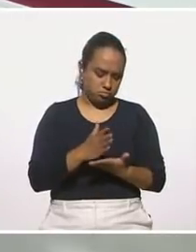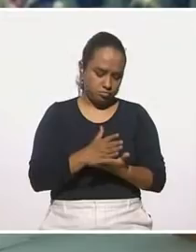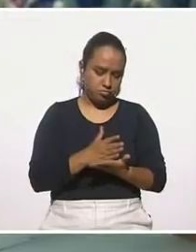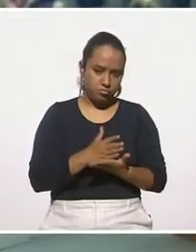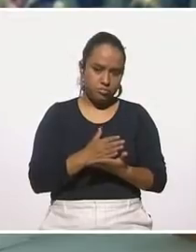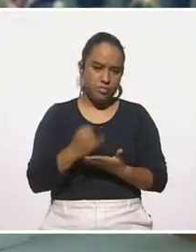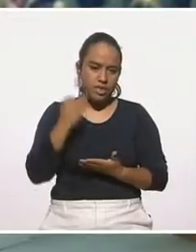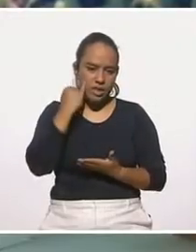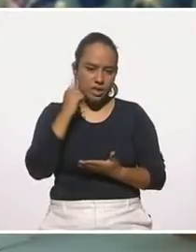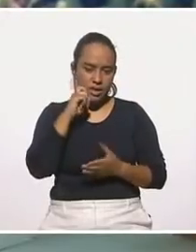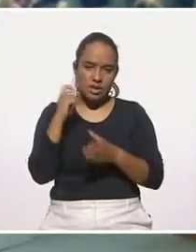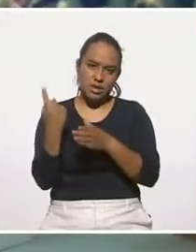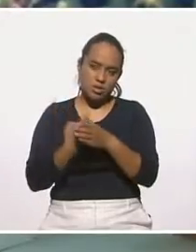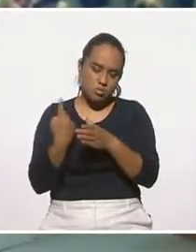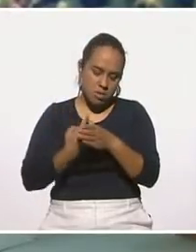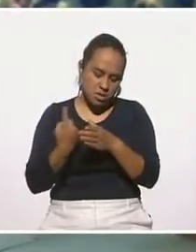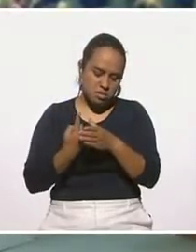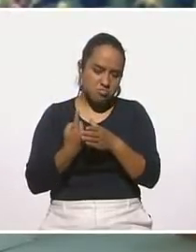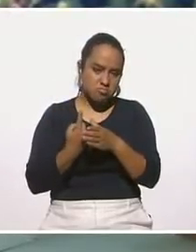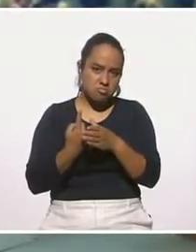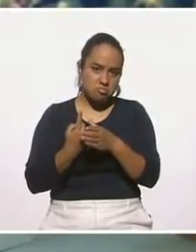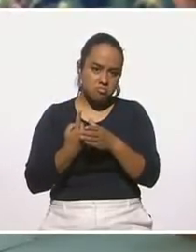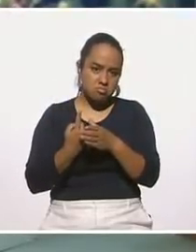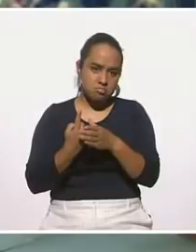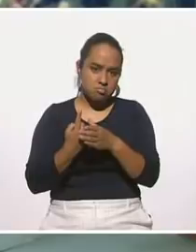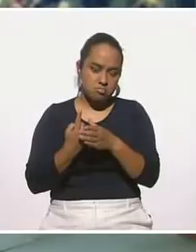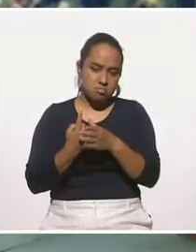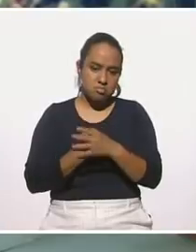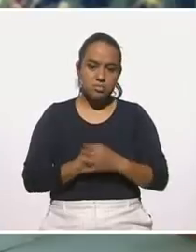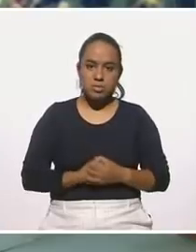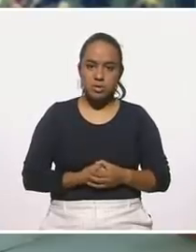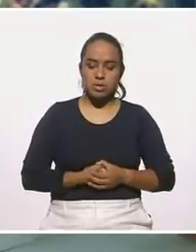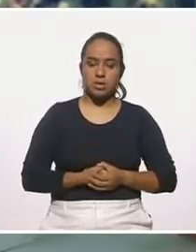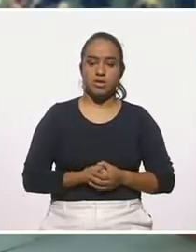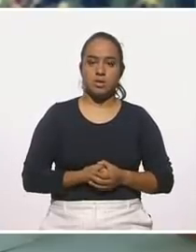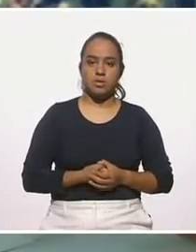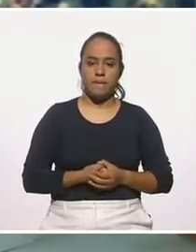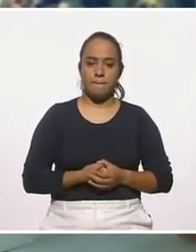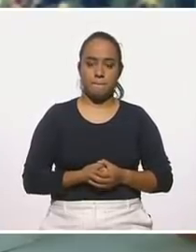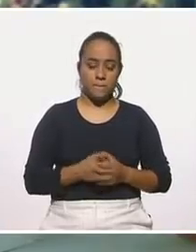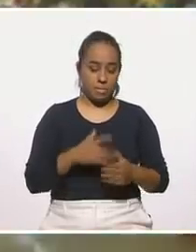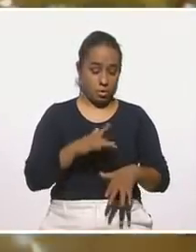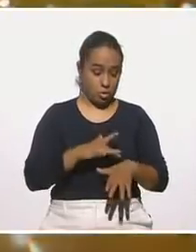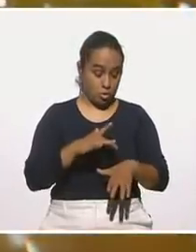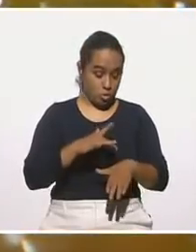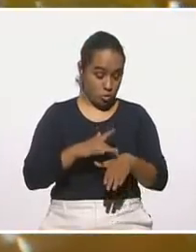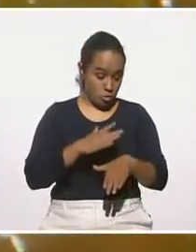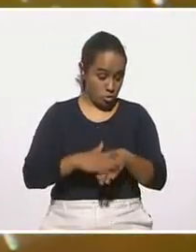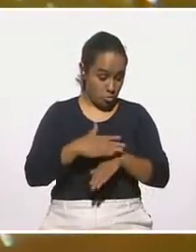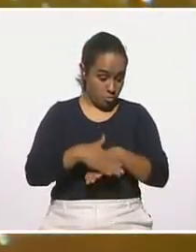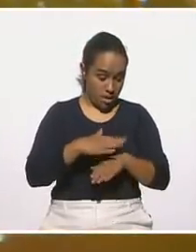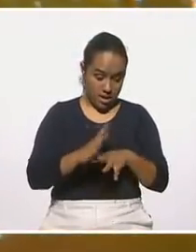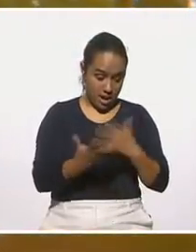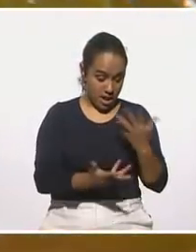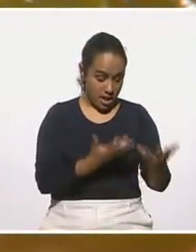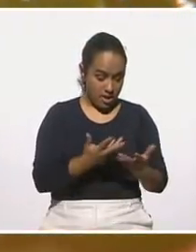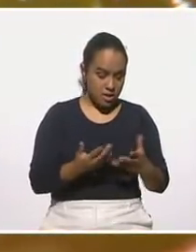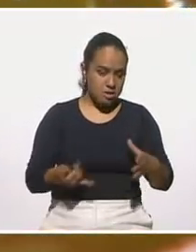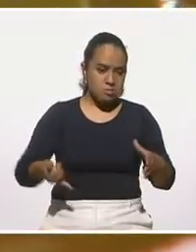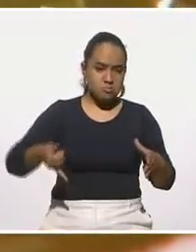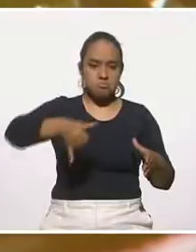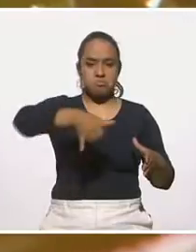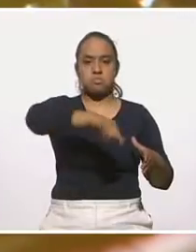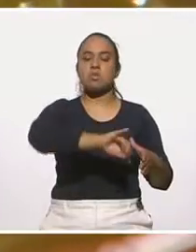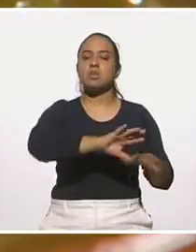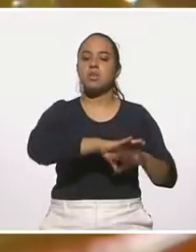caldillo de jitomate o caldo de jitomate y ya los nopales bien cociditos y ya está la sopa de